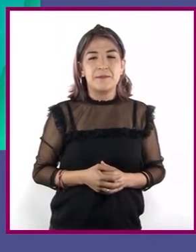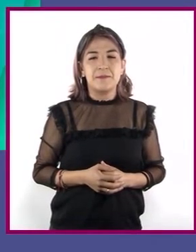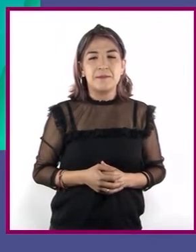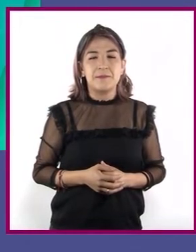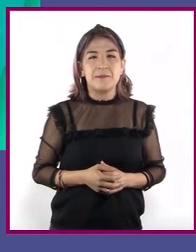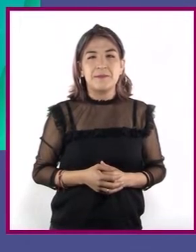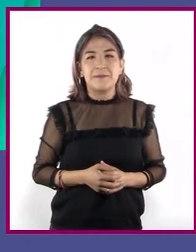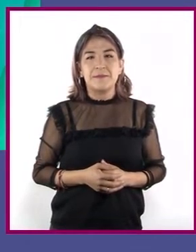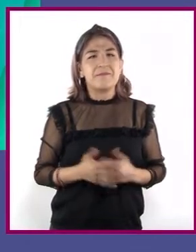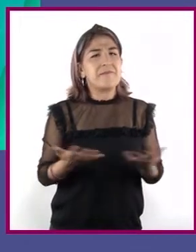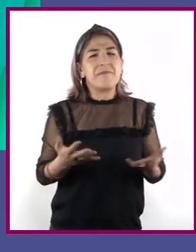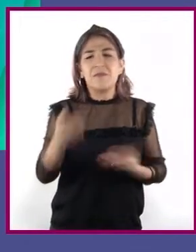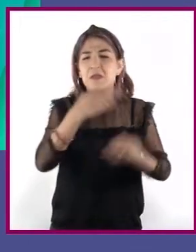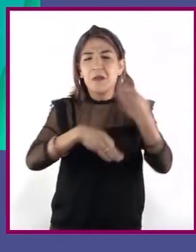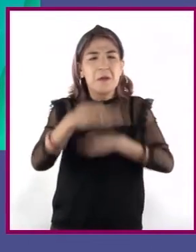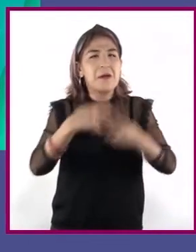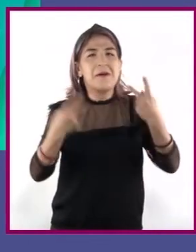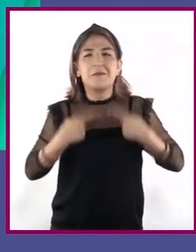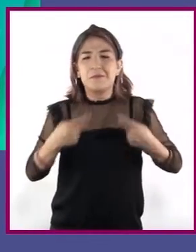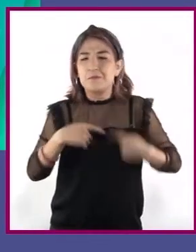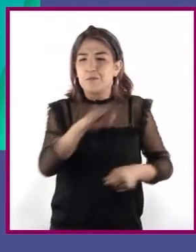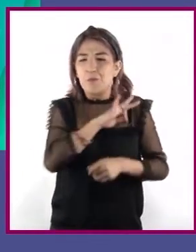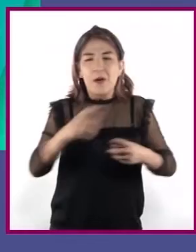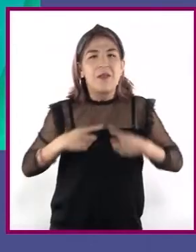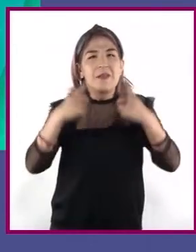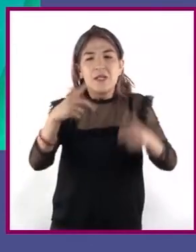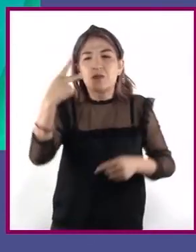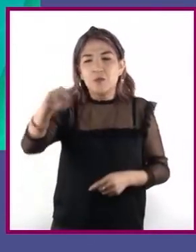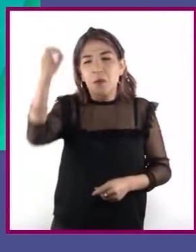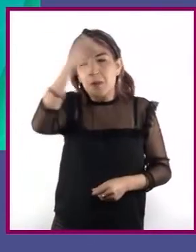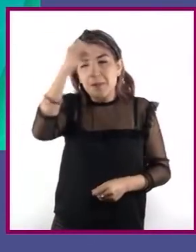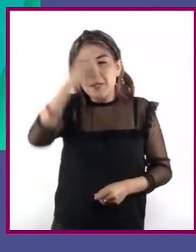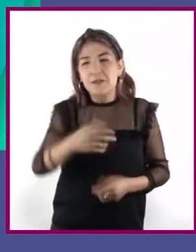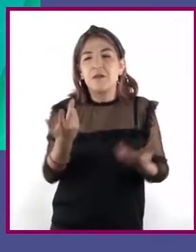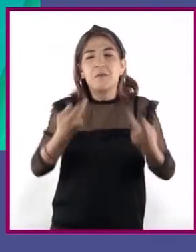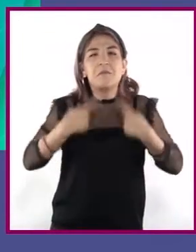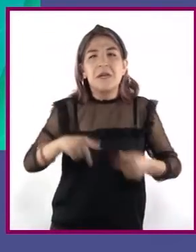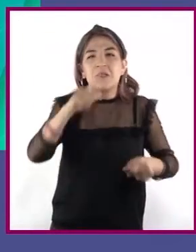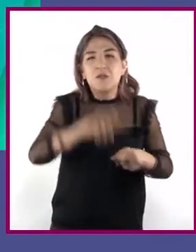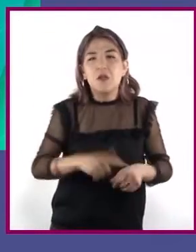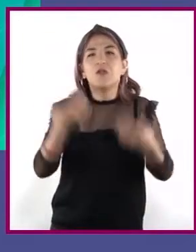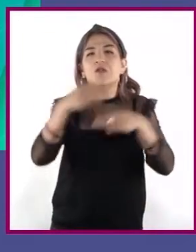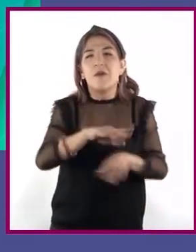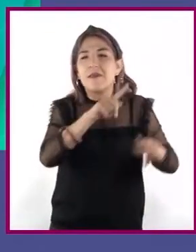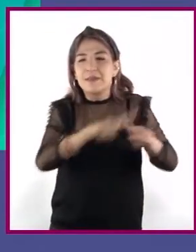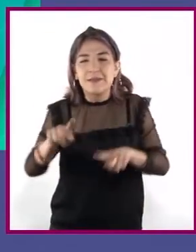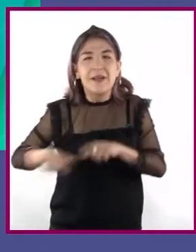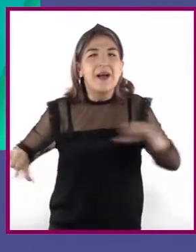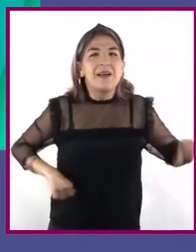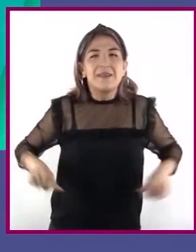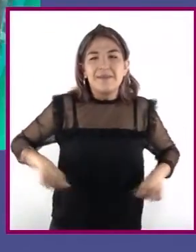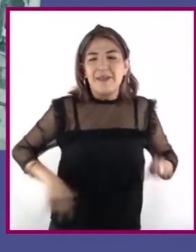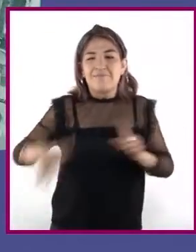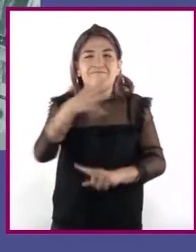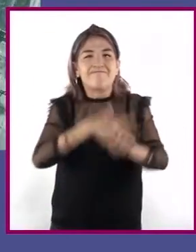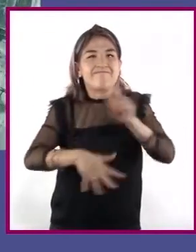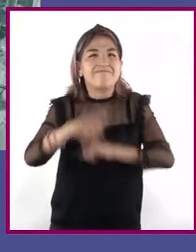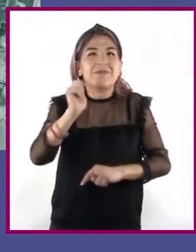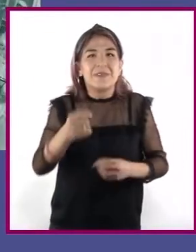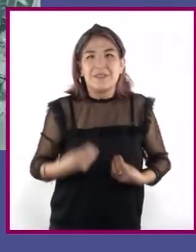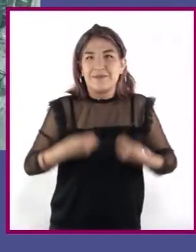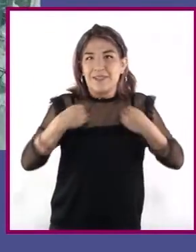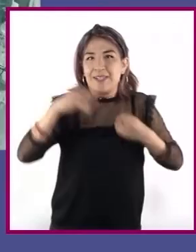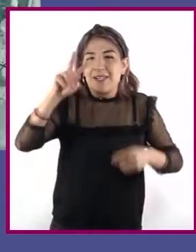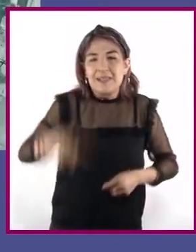Cualquier persona puede exponer sus opiniones o puntos de vista personales sobre situaciones o fenómenos de la realidad. Por